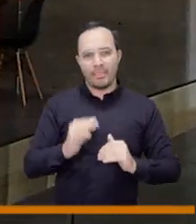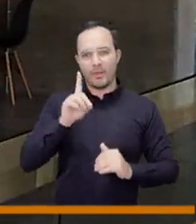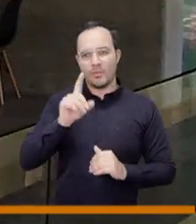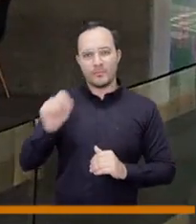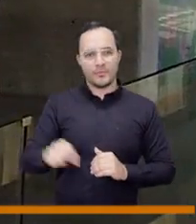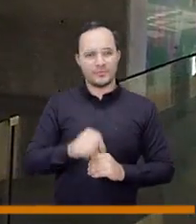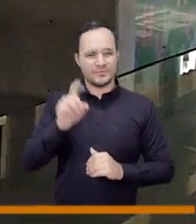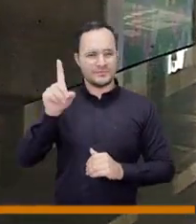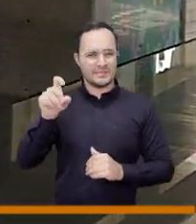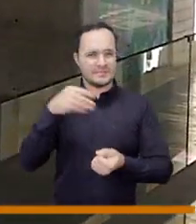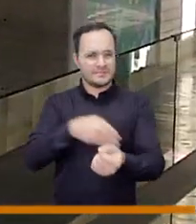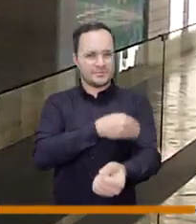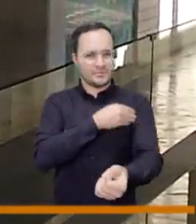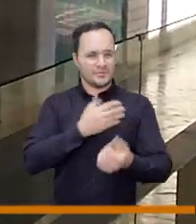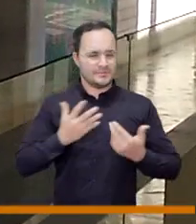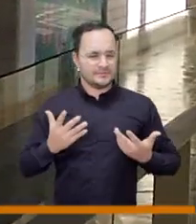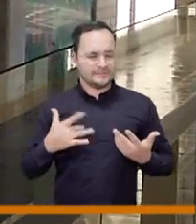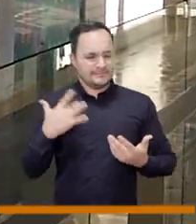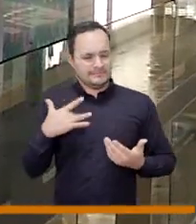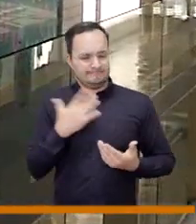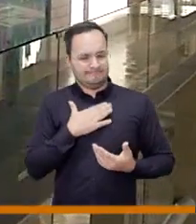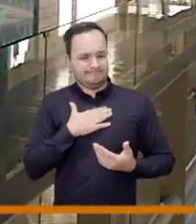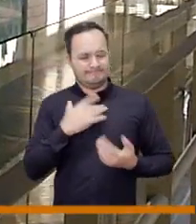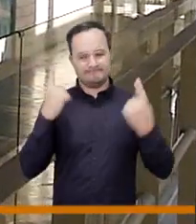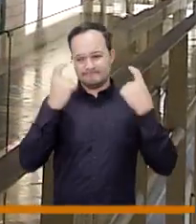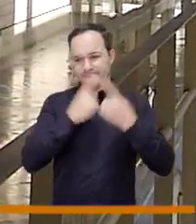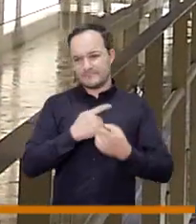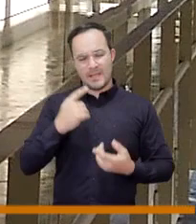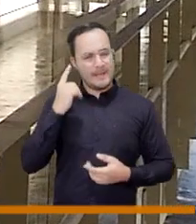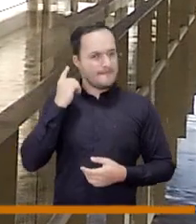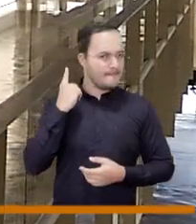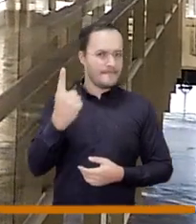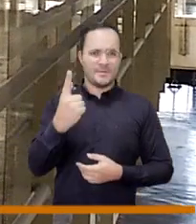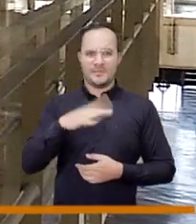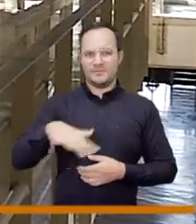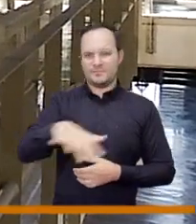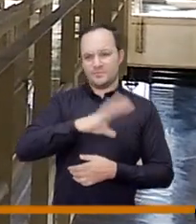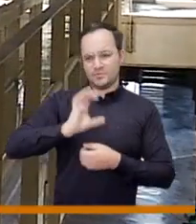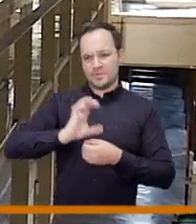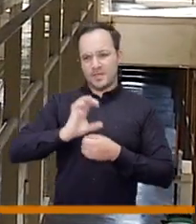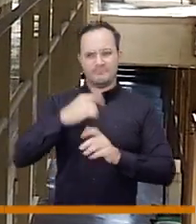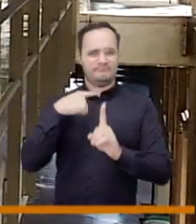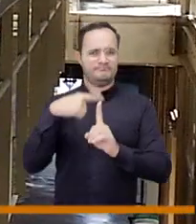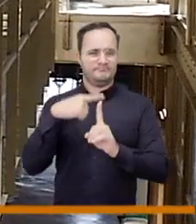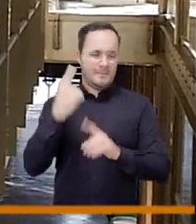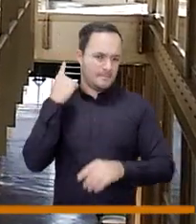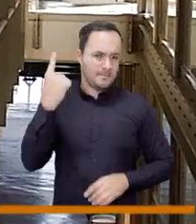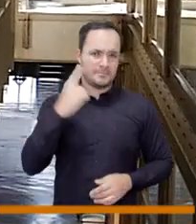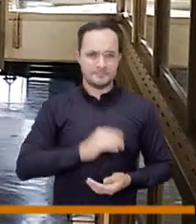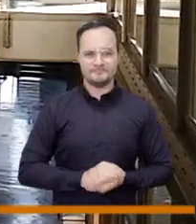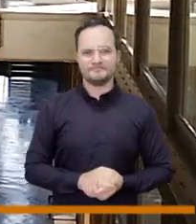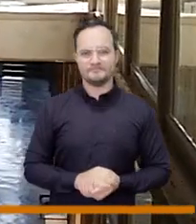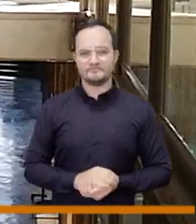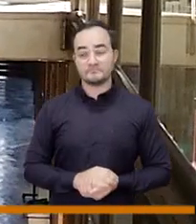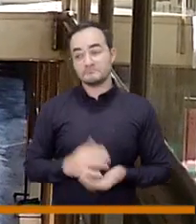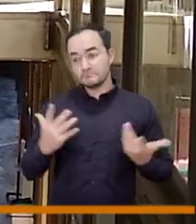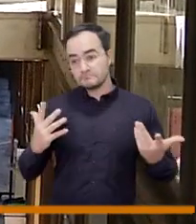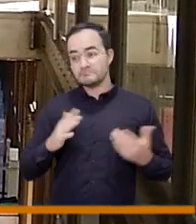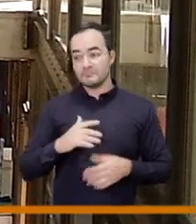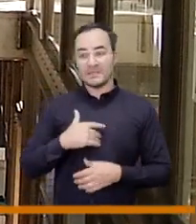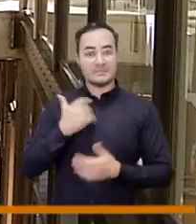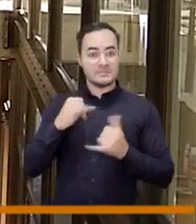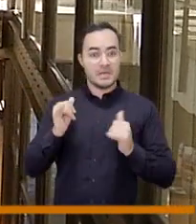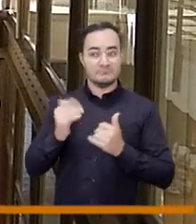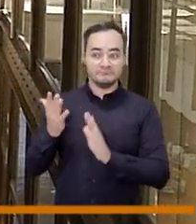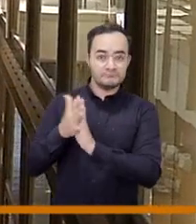dos billones y que finalmente fueron 1.6 670 mil millones entonces para mí siempre será por encima de la ciudad y sus ciudadanos muy